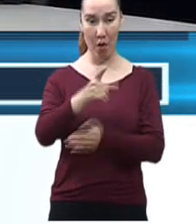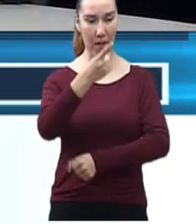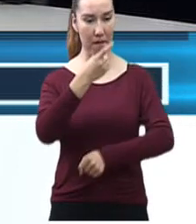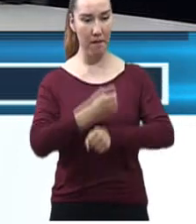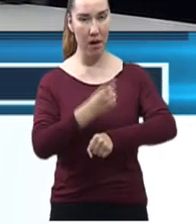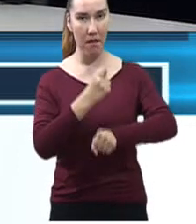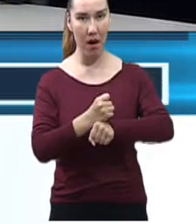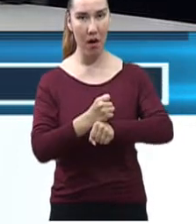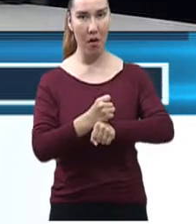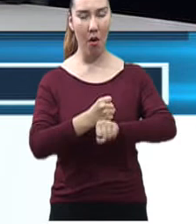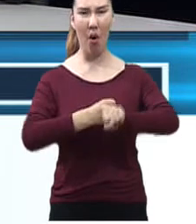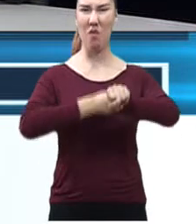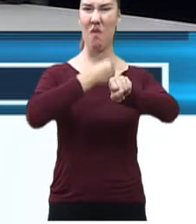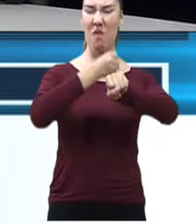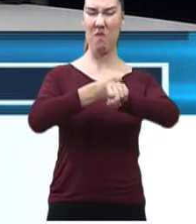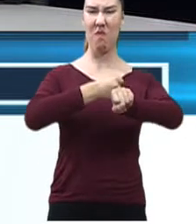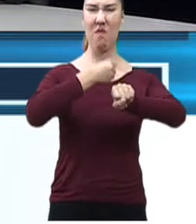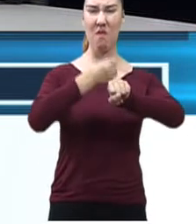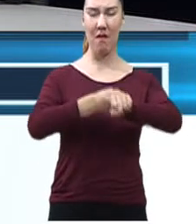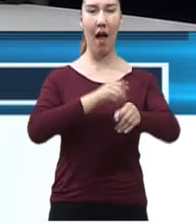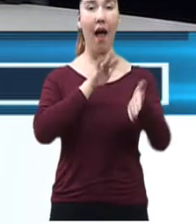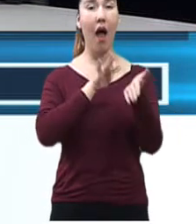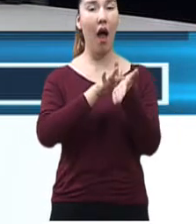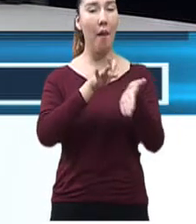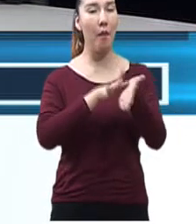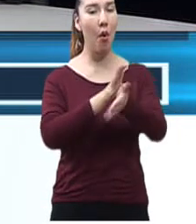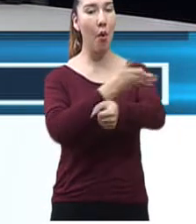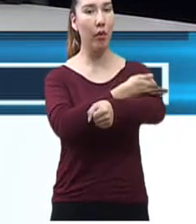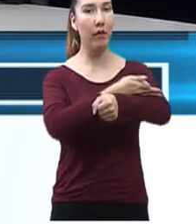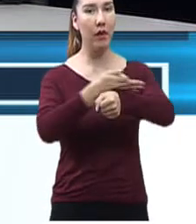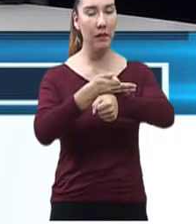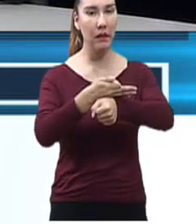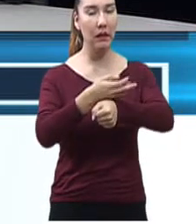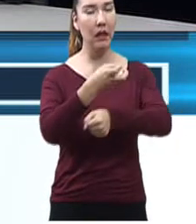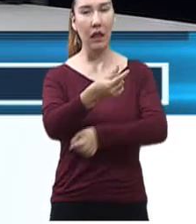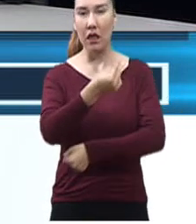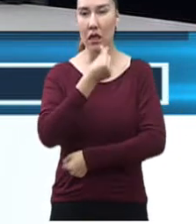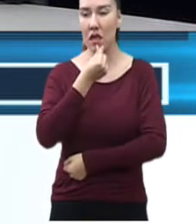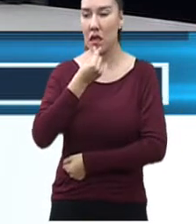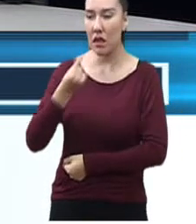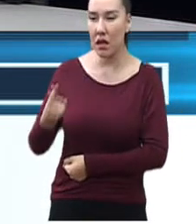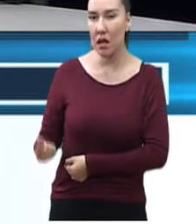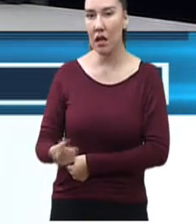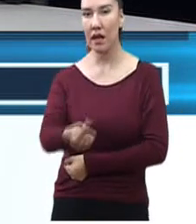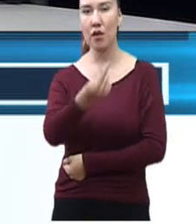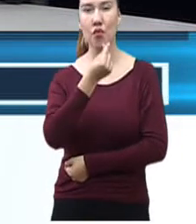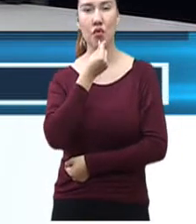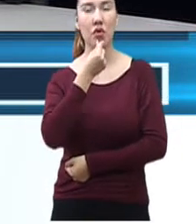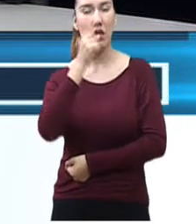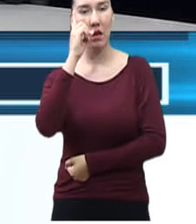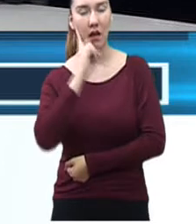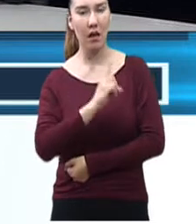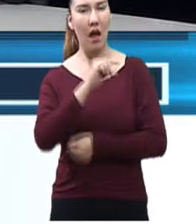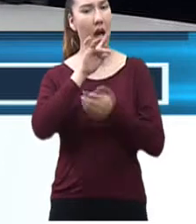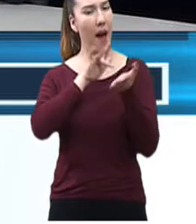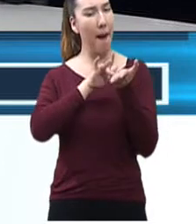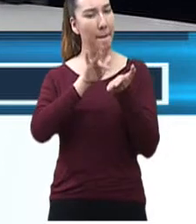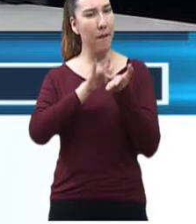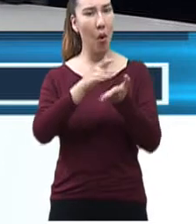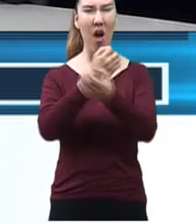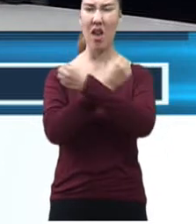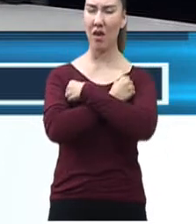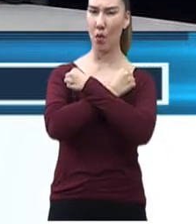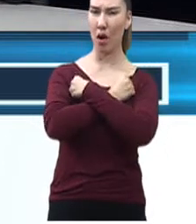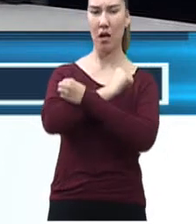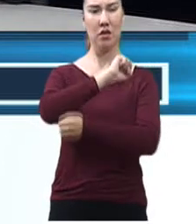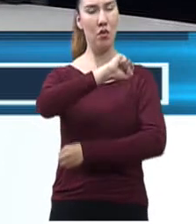agresiones, en el tema de apoyar a las familias con respecto a los niños, a las niñas, en temas también, obviamente, de educación, de